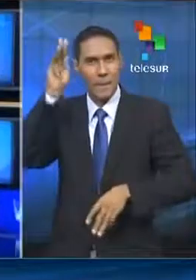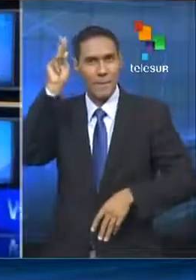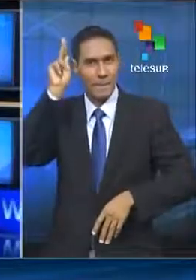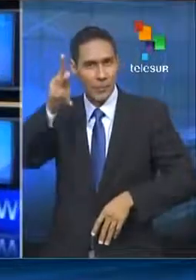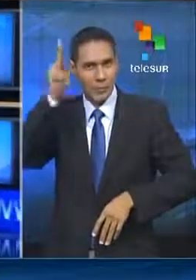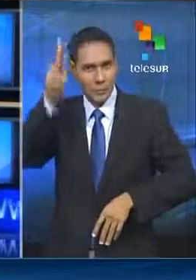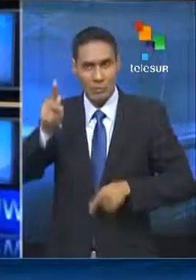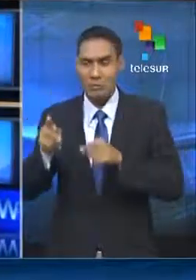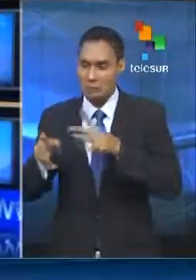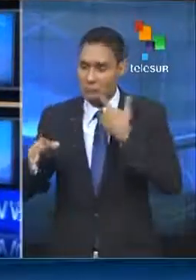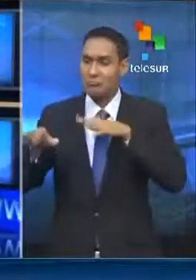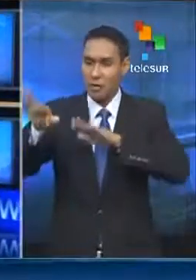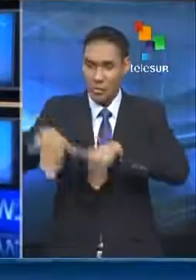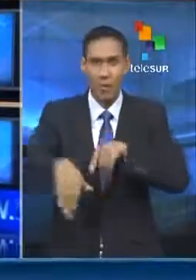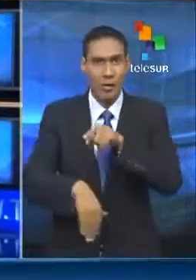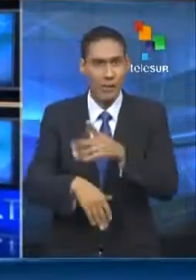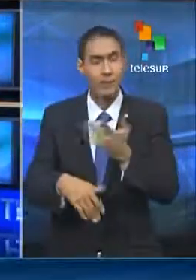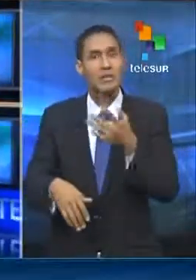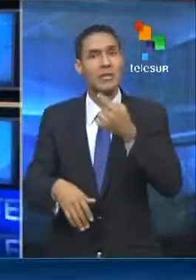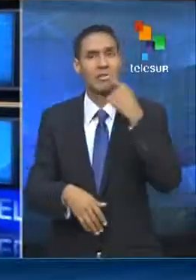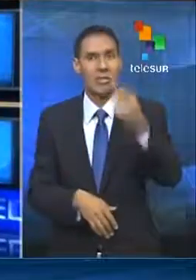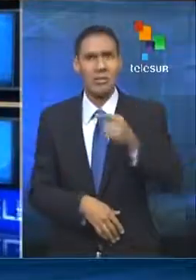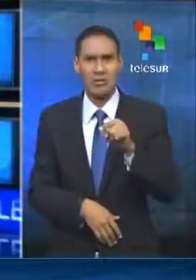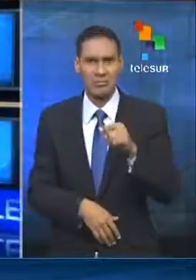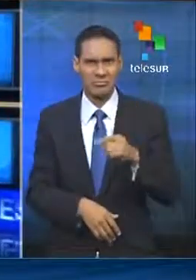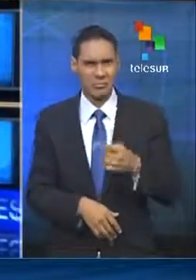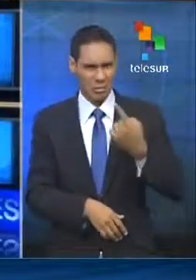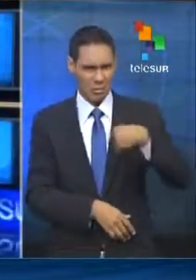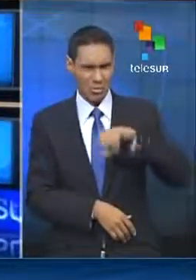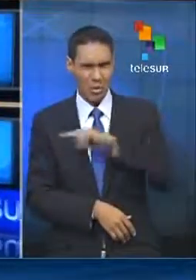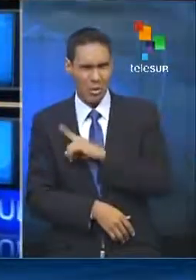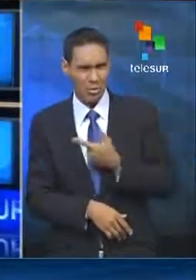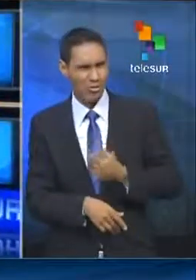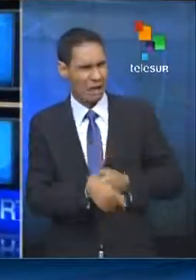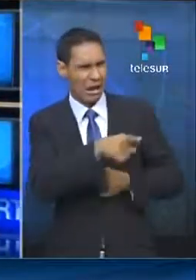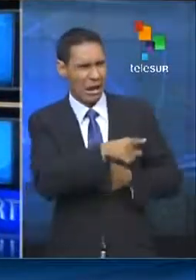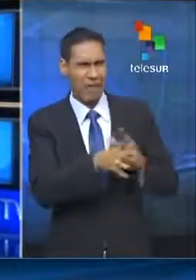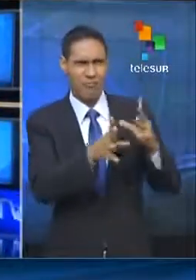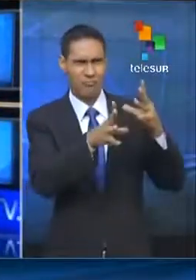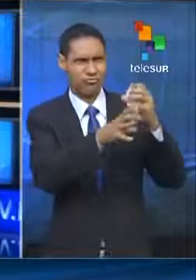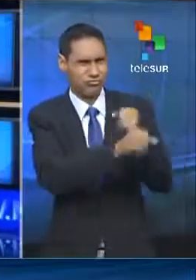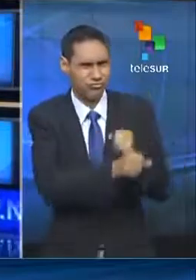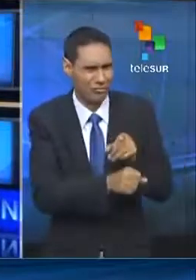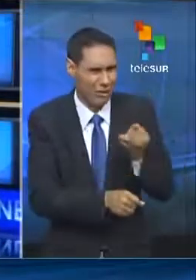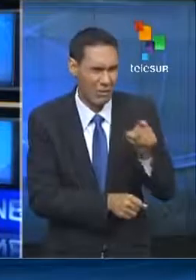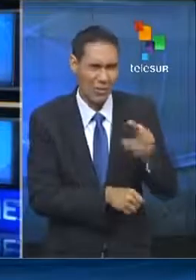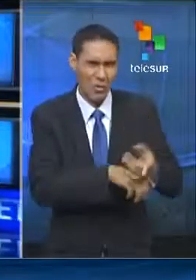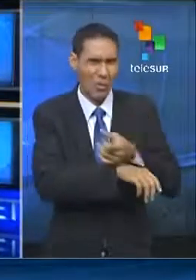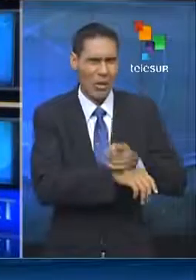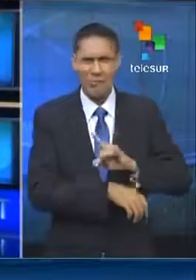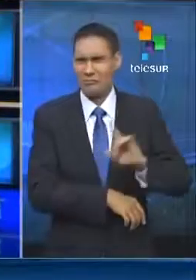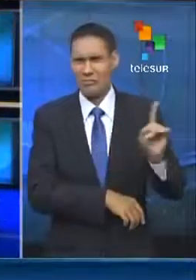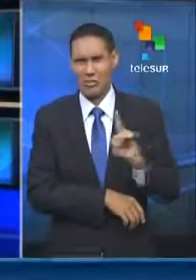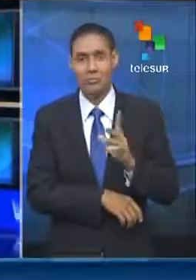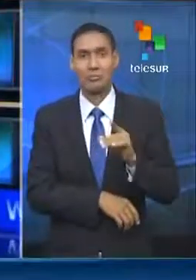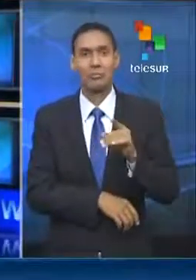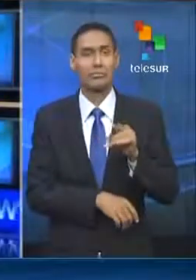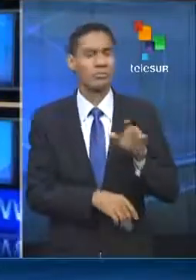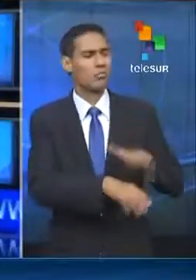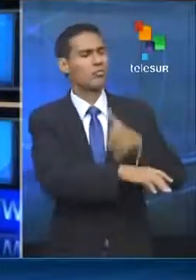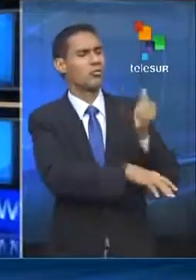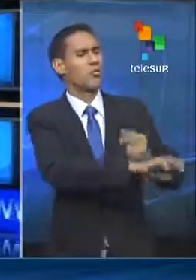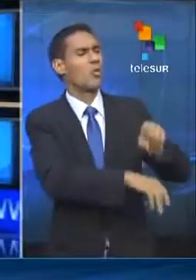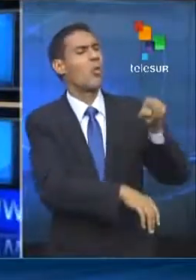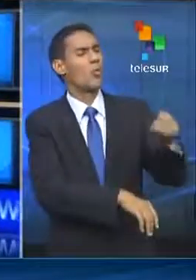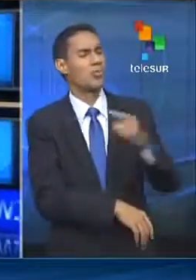solidarizaron con su movimiento. Expresaron que no confían en las promesas que agudiza la búsqueda por el gobierno mexicano, al que acusaron de que